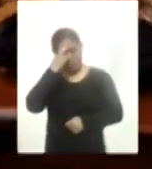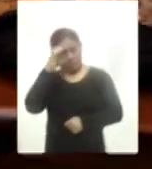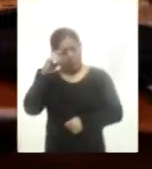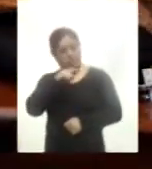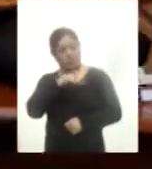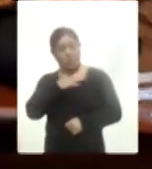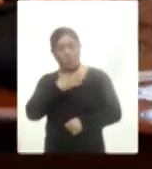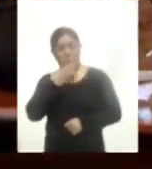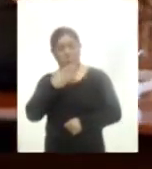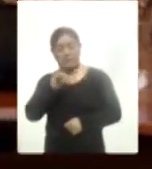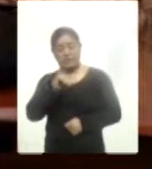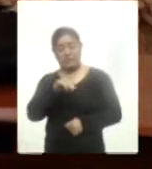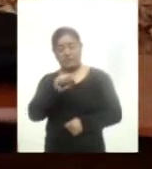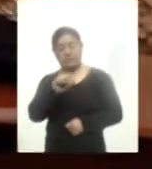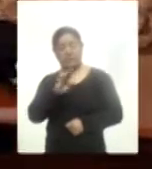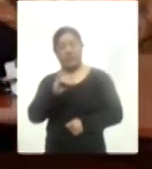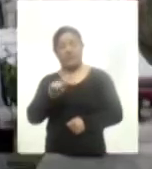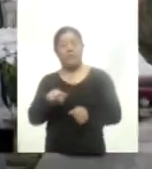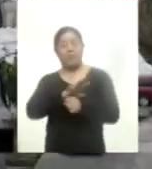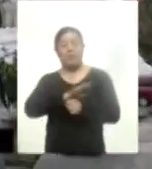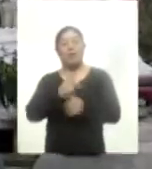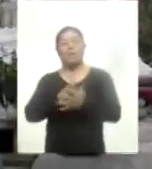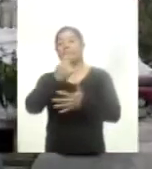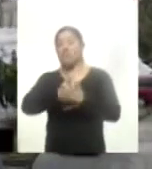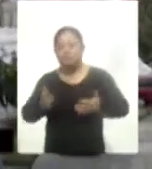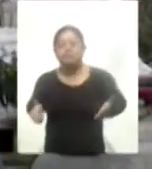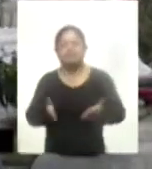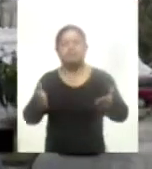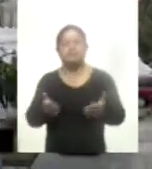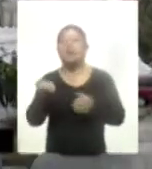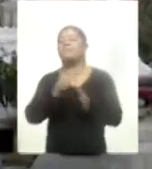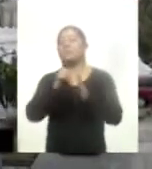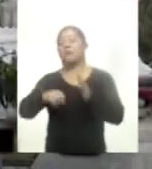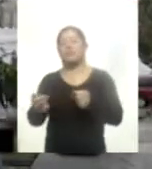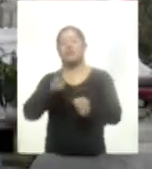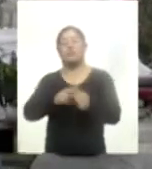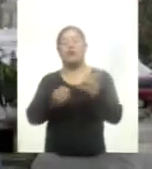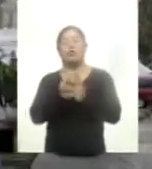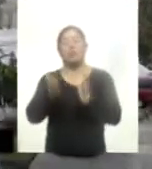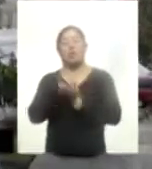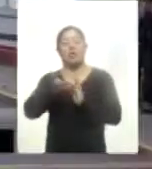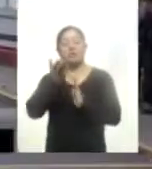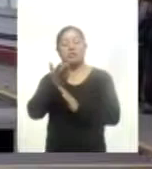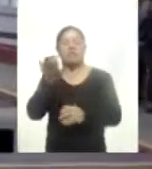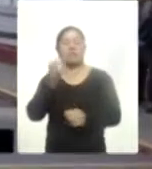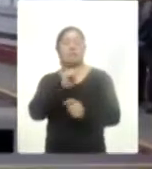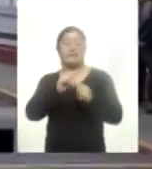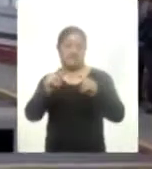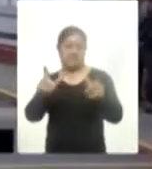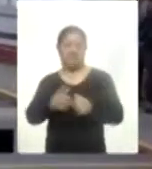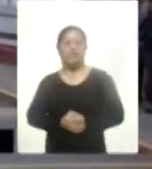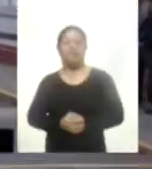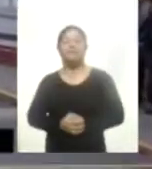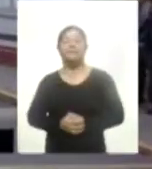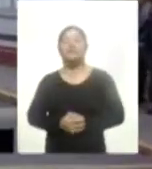por COVID-19, el apoyo para impulsar proyectos específicos como la construcción del nuevo Hospital General de Tlaxcala y la oportunidad de que